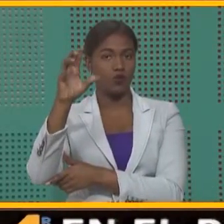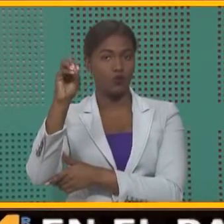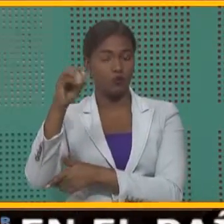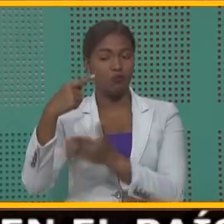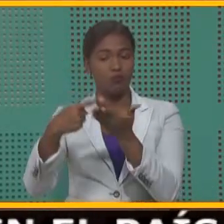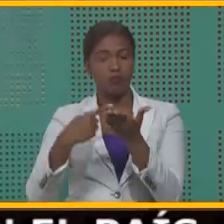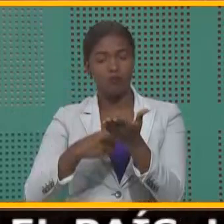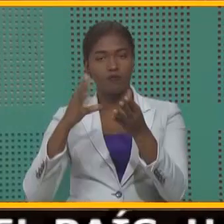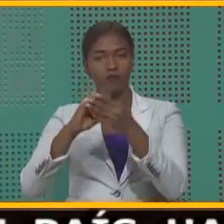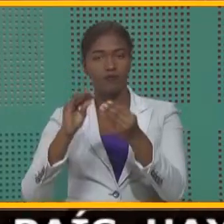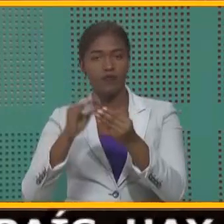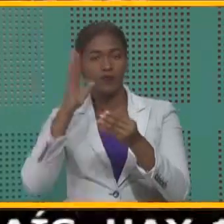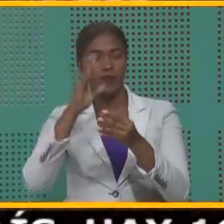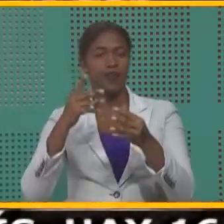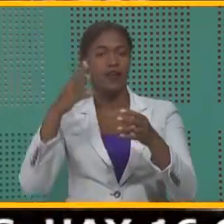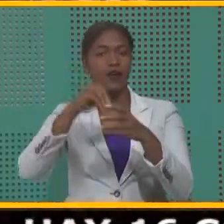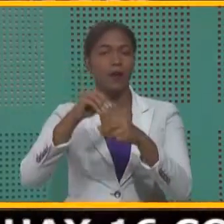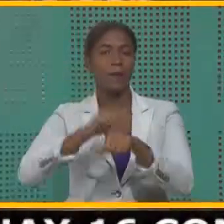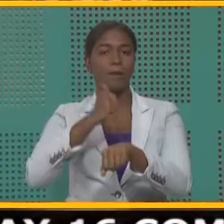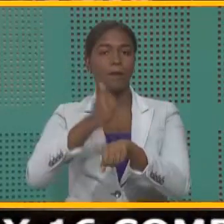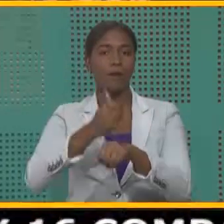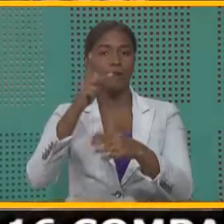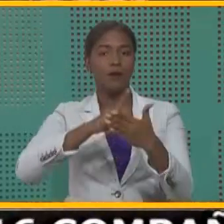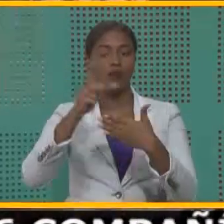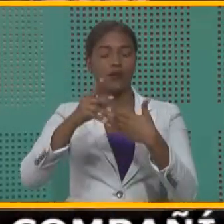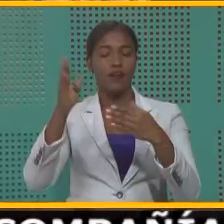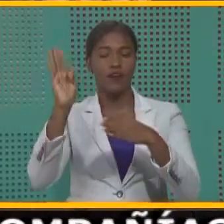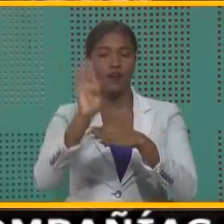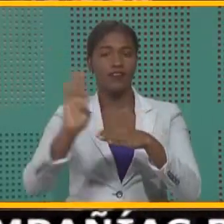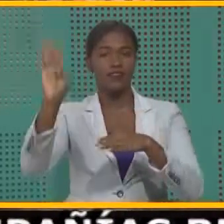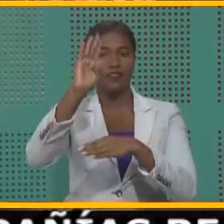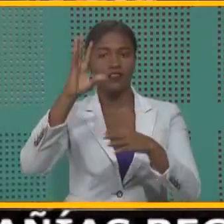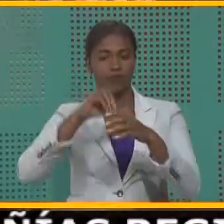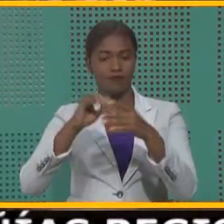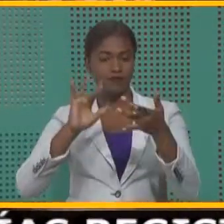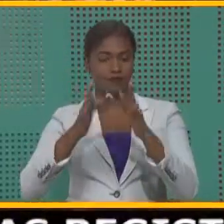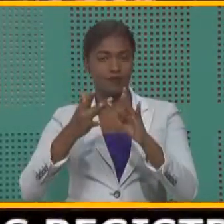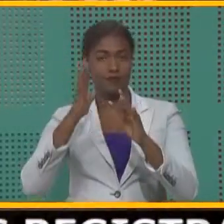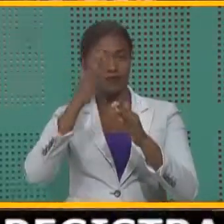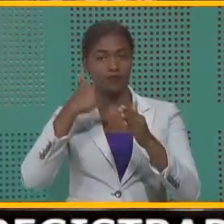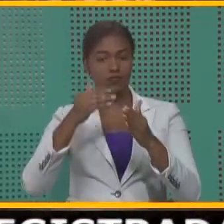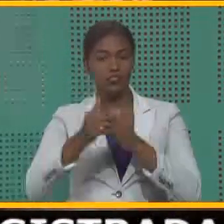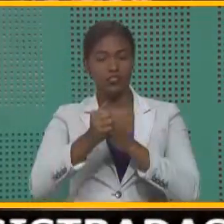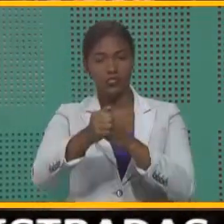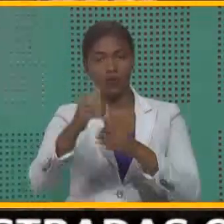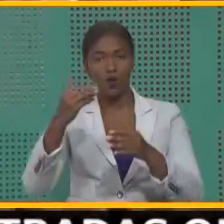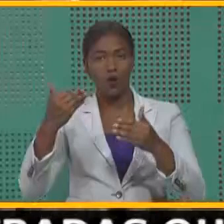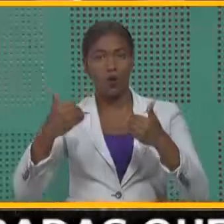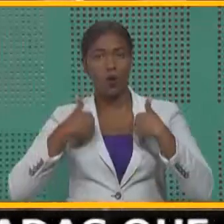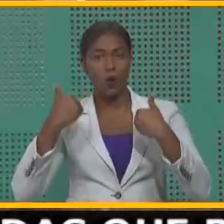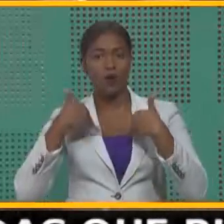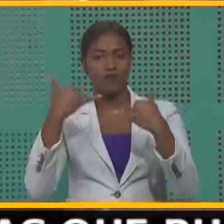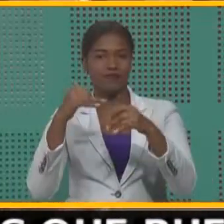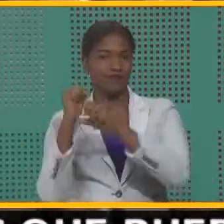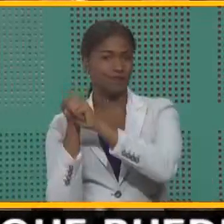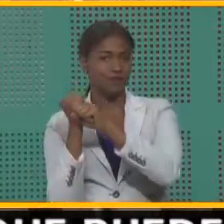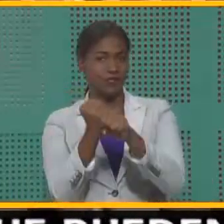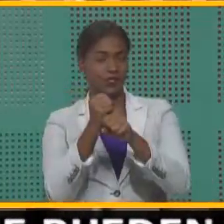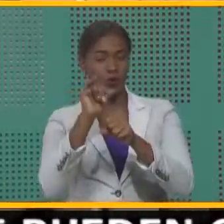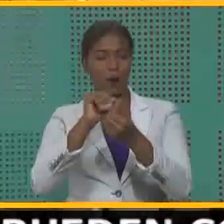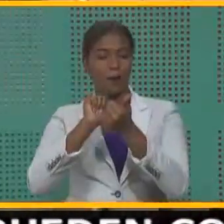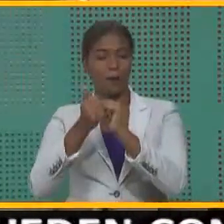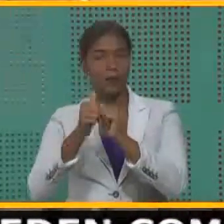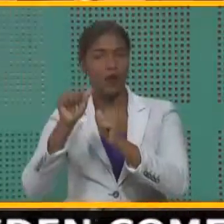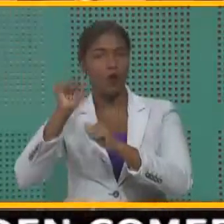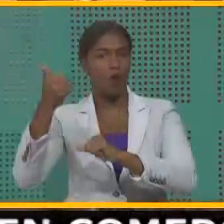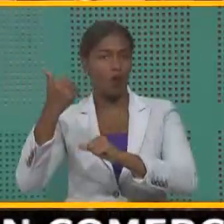sobre la ejecución de un programa denominado Bachillerato en Línea, el cual estará dirigido a jóvenes jugadores de béisbol y a atletas de